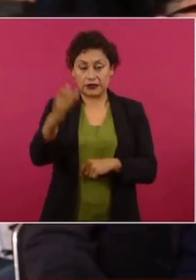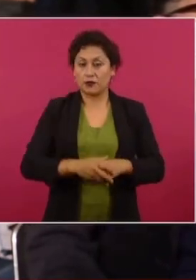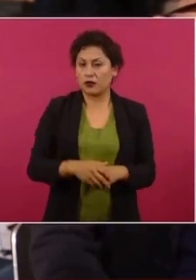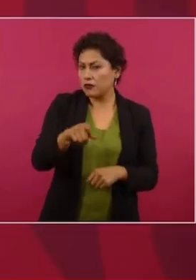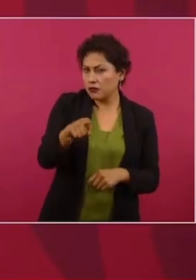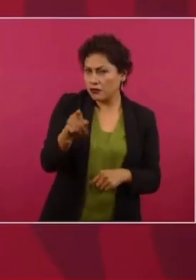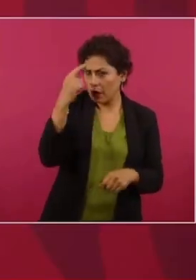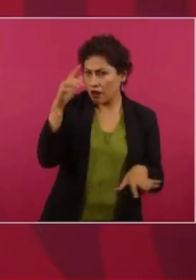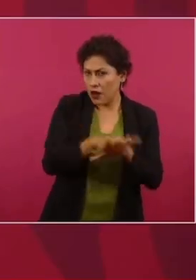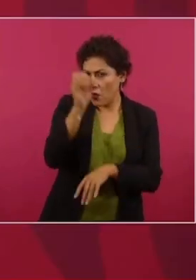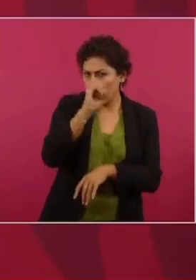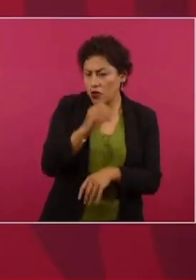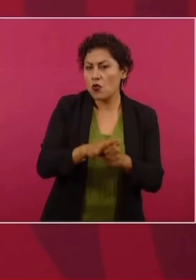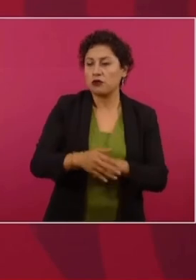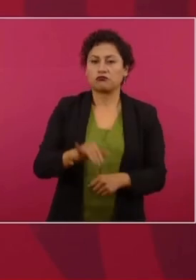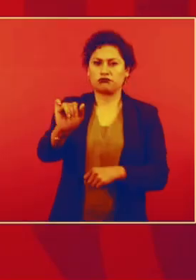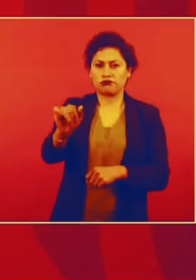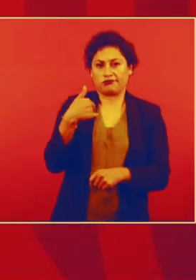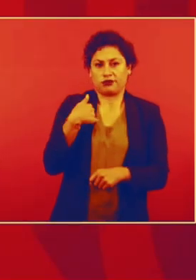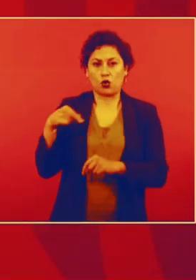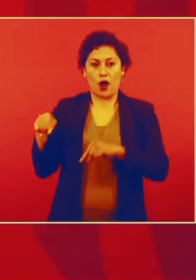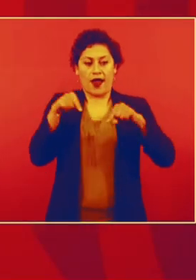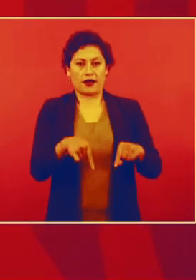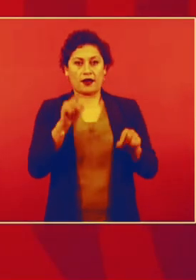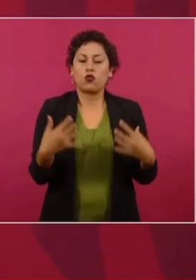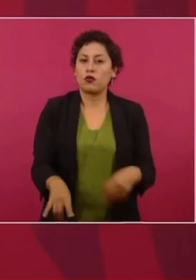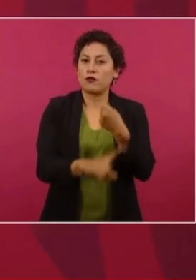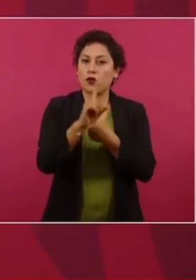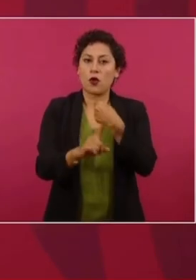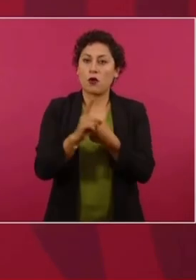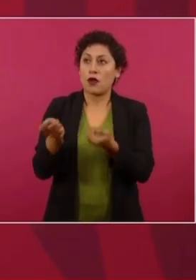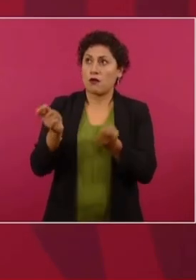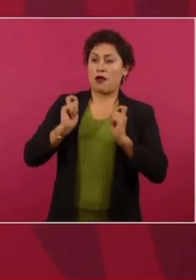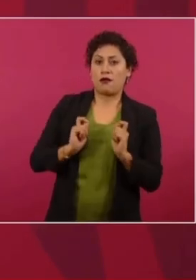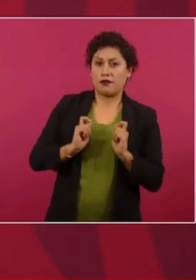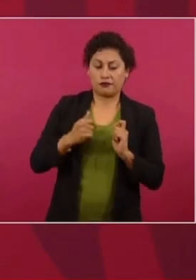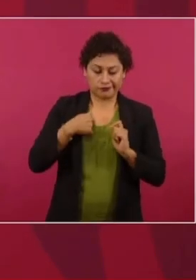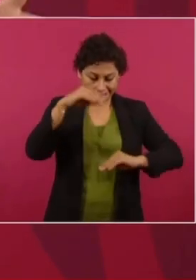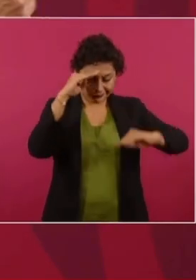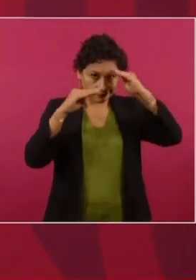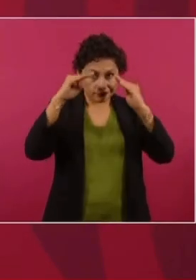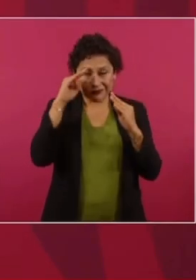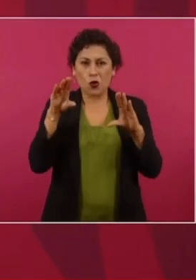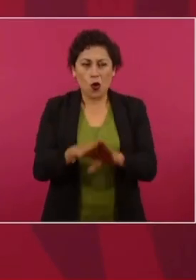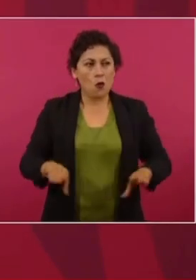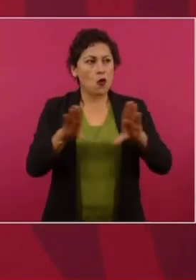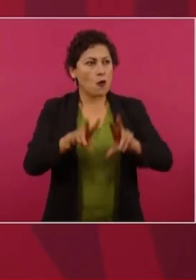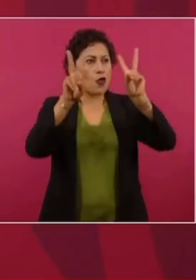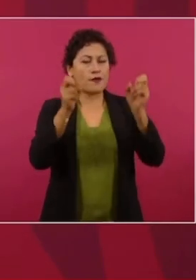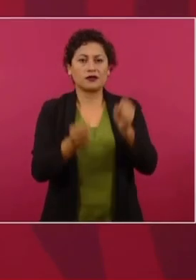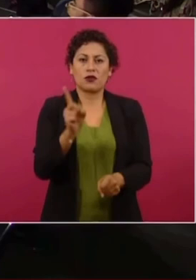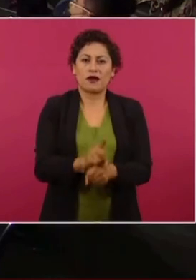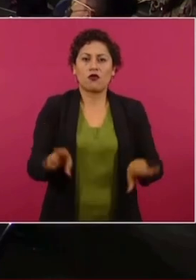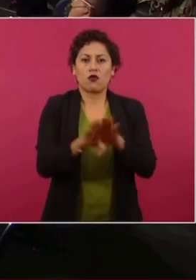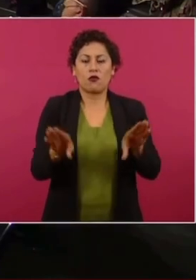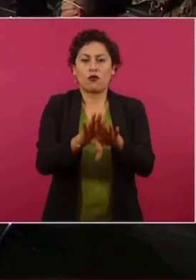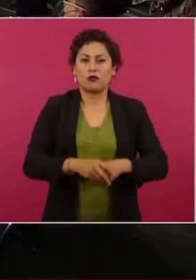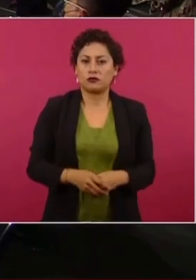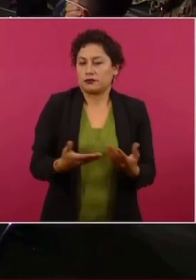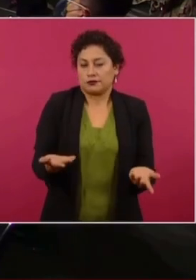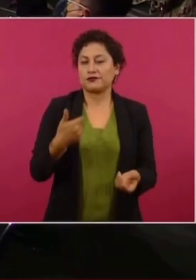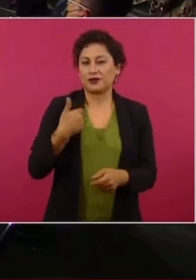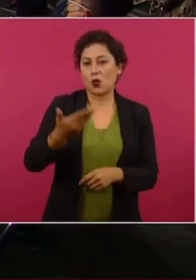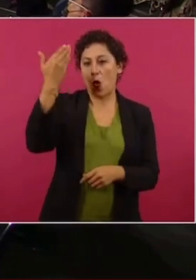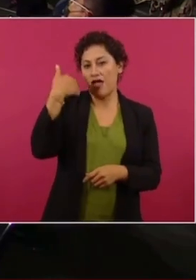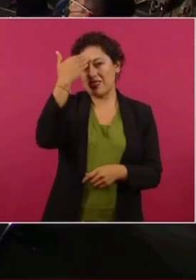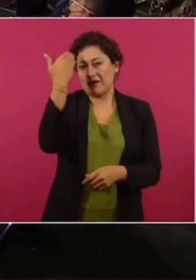de opinión? Sí, sí, sí cambié de opinión, ya viendo el problema que me heredaron. ¿Cómo enfrentar el problema de la inseguridad? Sí sabía yo desde